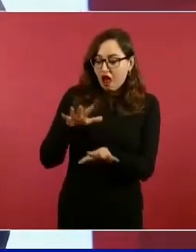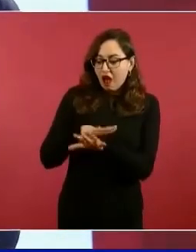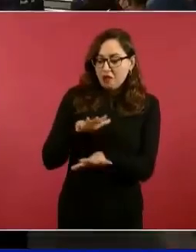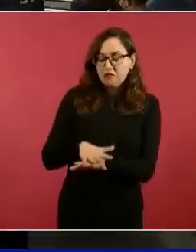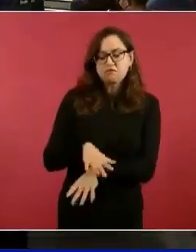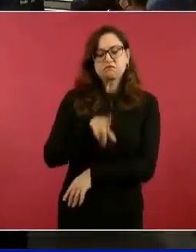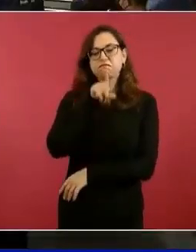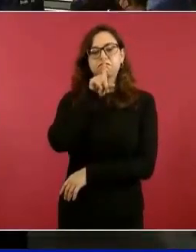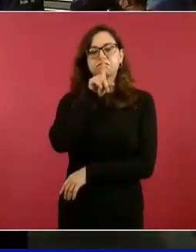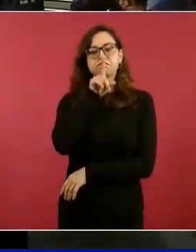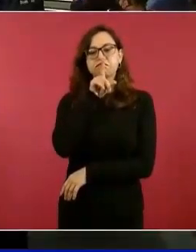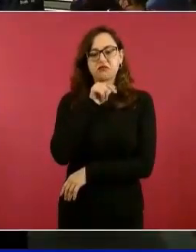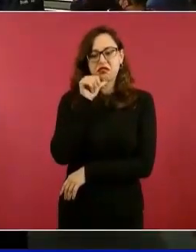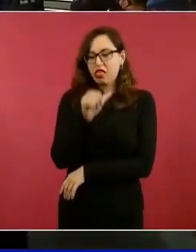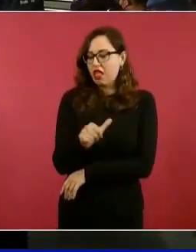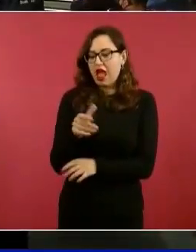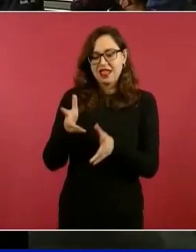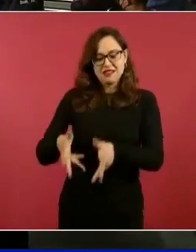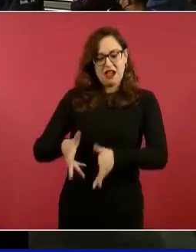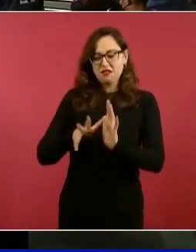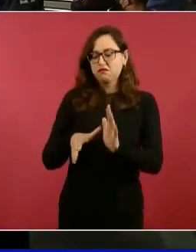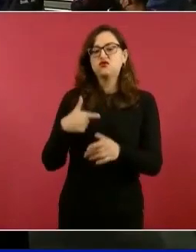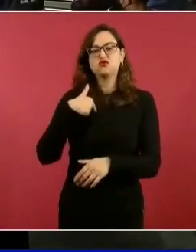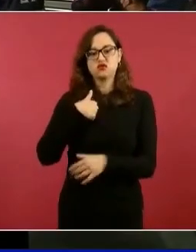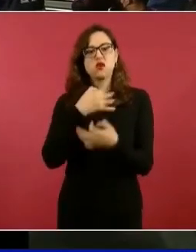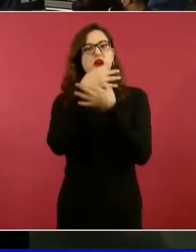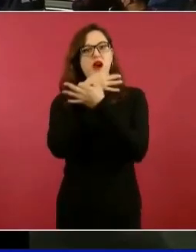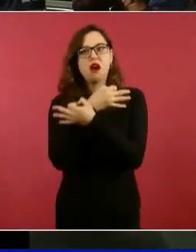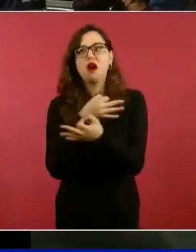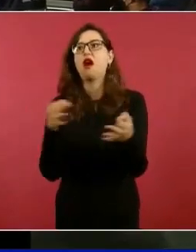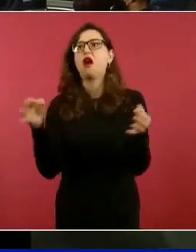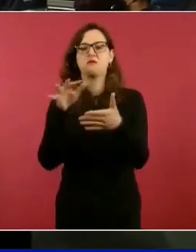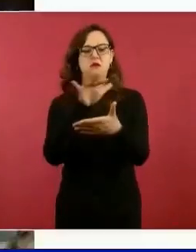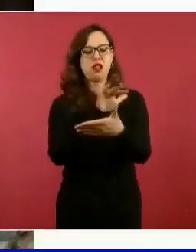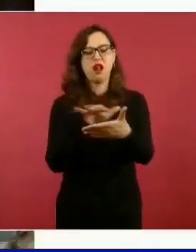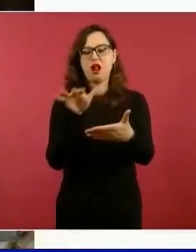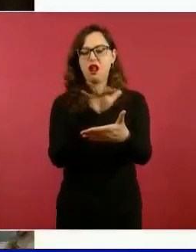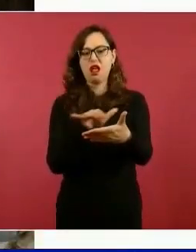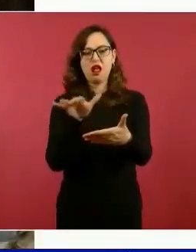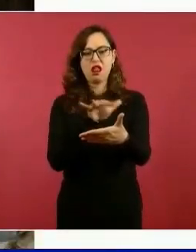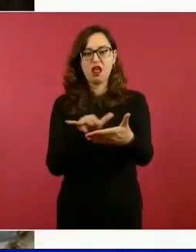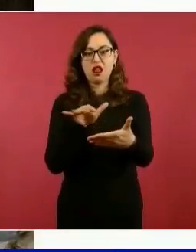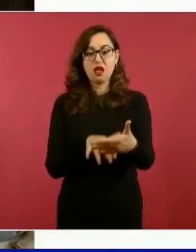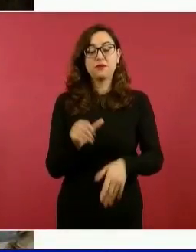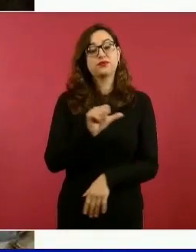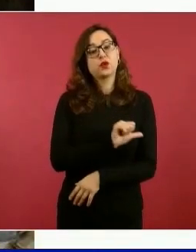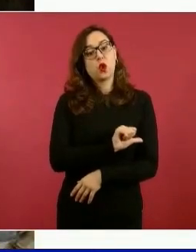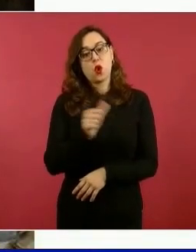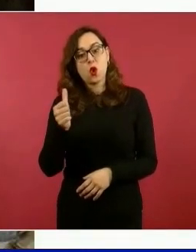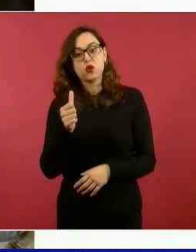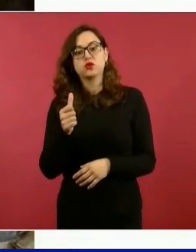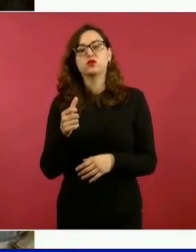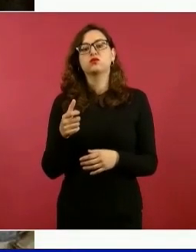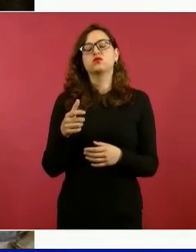y discutimos un poco porque